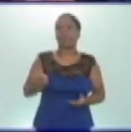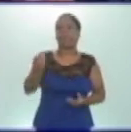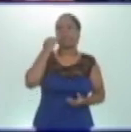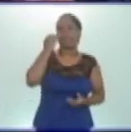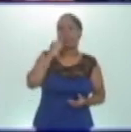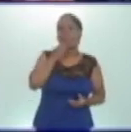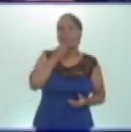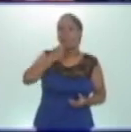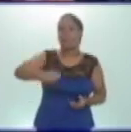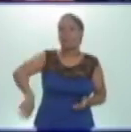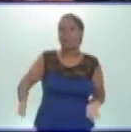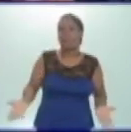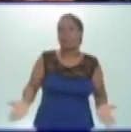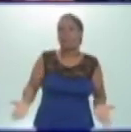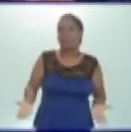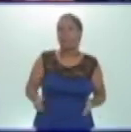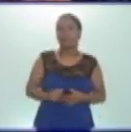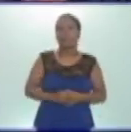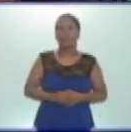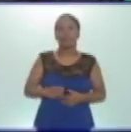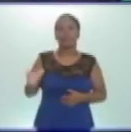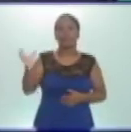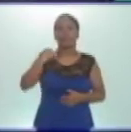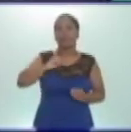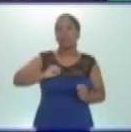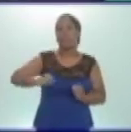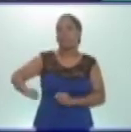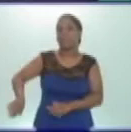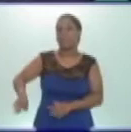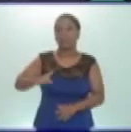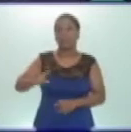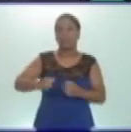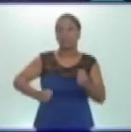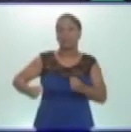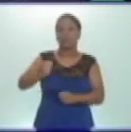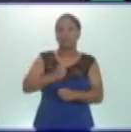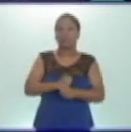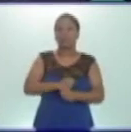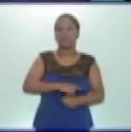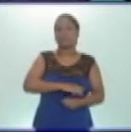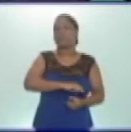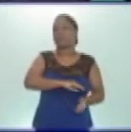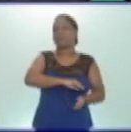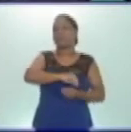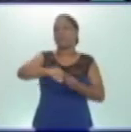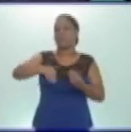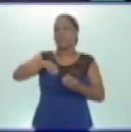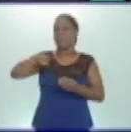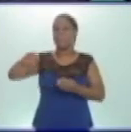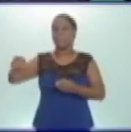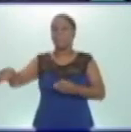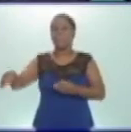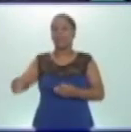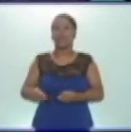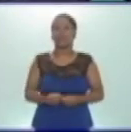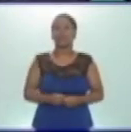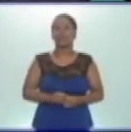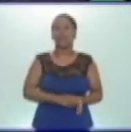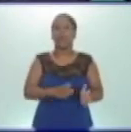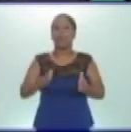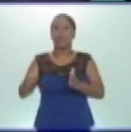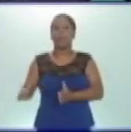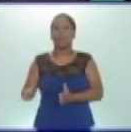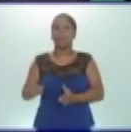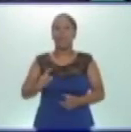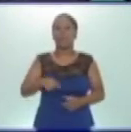aprovechar? Todo ese desecho que no se utiliza pasa al intestino grueso. El intestino grueso